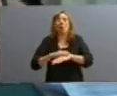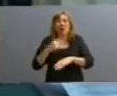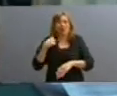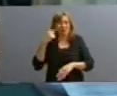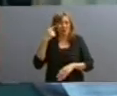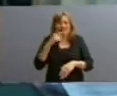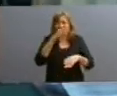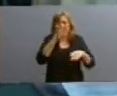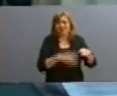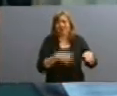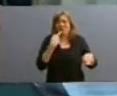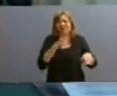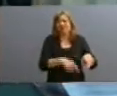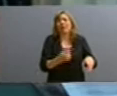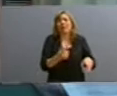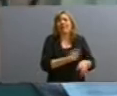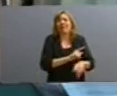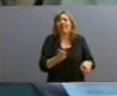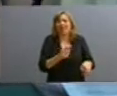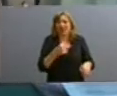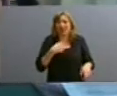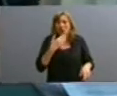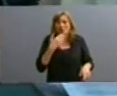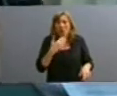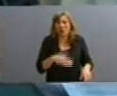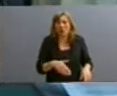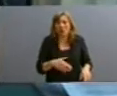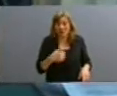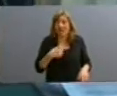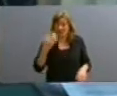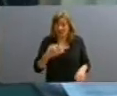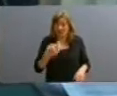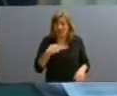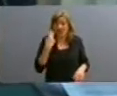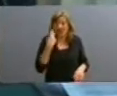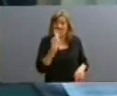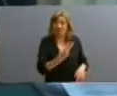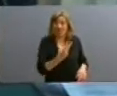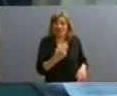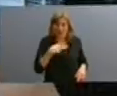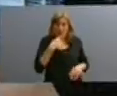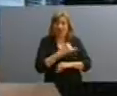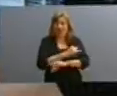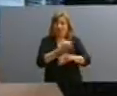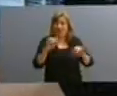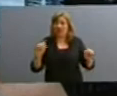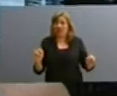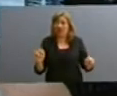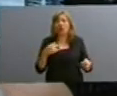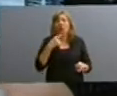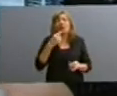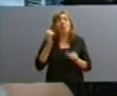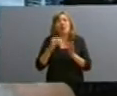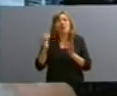nulificado prácticamente. Y además vi, sinceramente, y se los digo, y no quiero entrar en detalles,